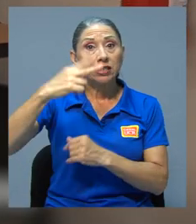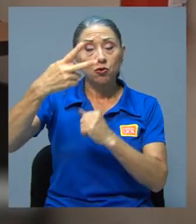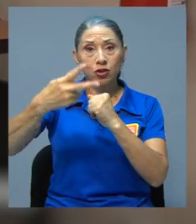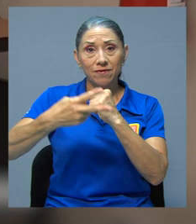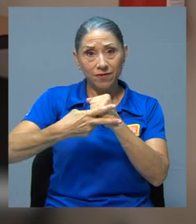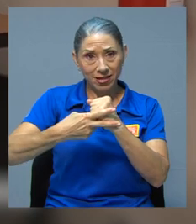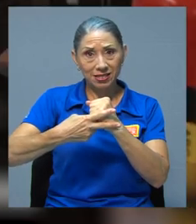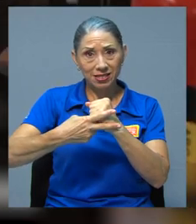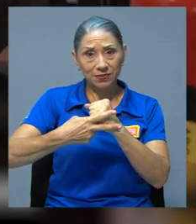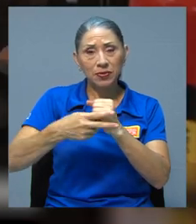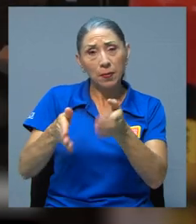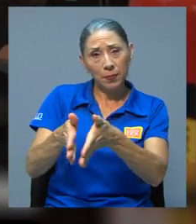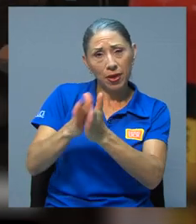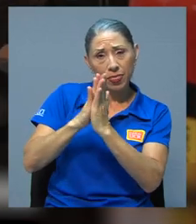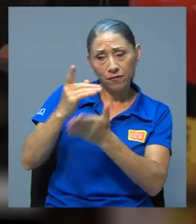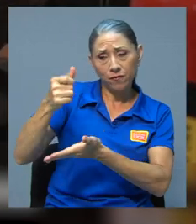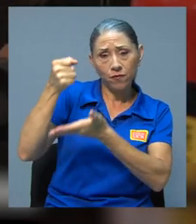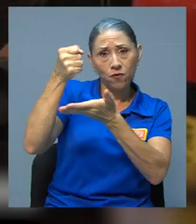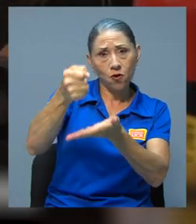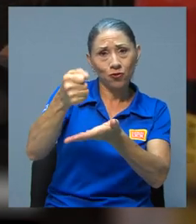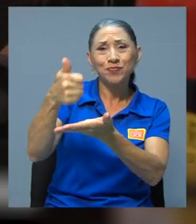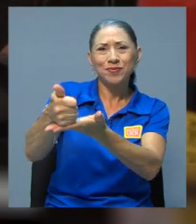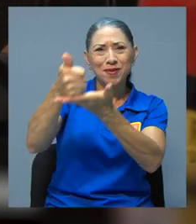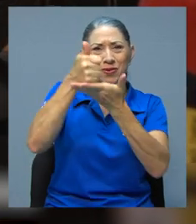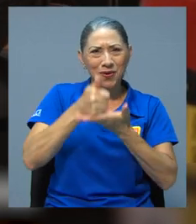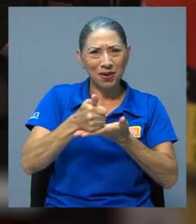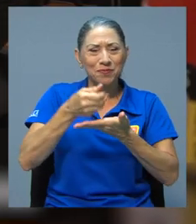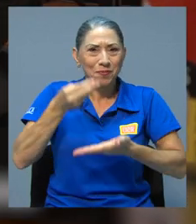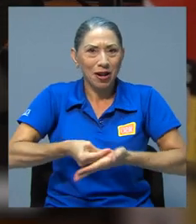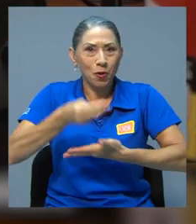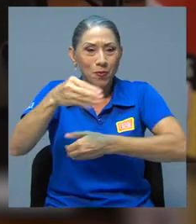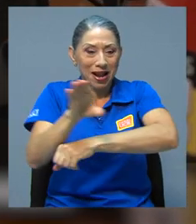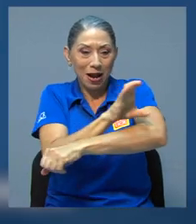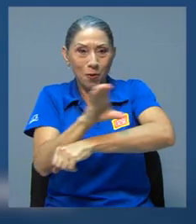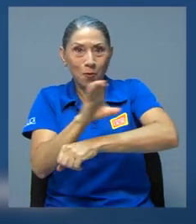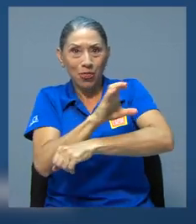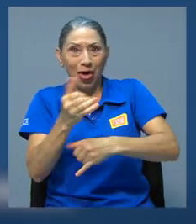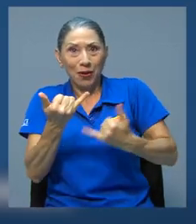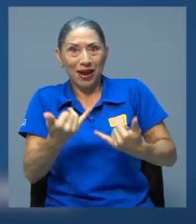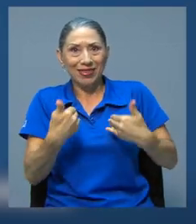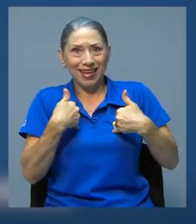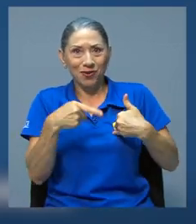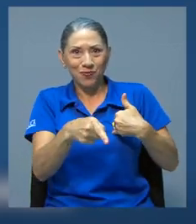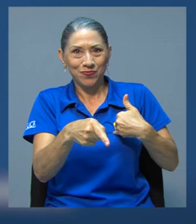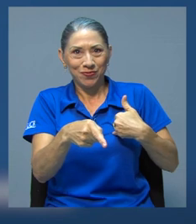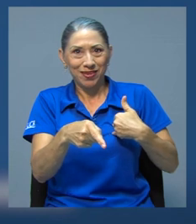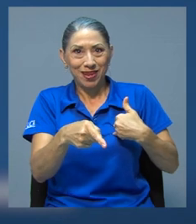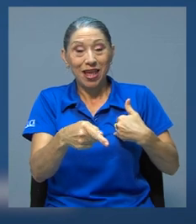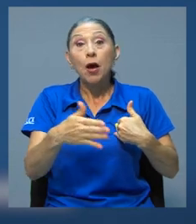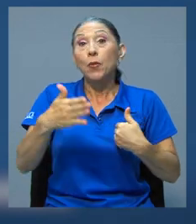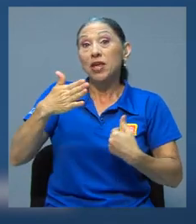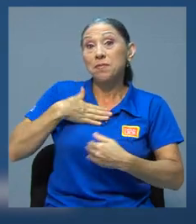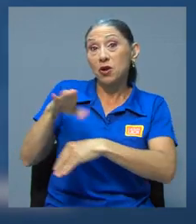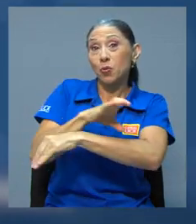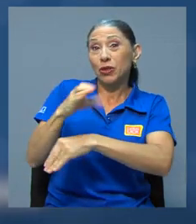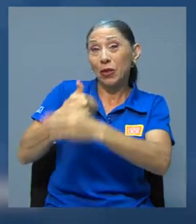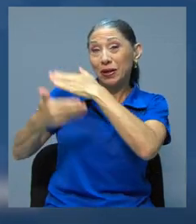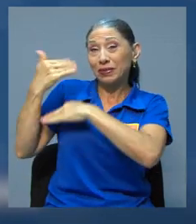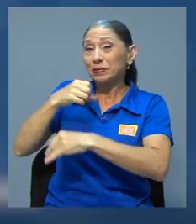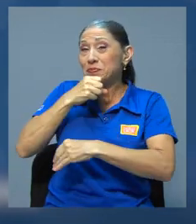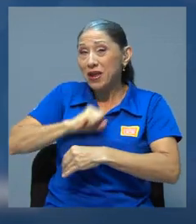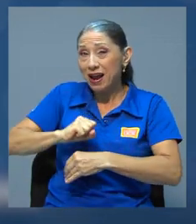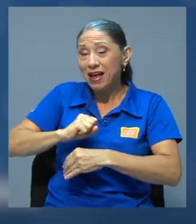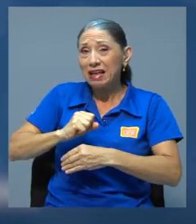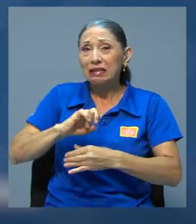ocasión me ayudaron para poder comprar la computadora que tengo en este momento porque mi computadora me empezó a